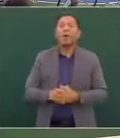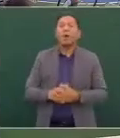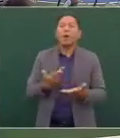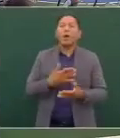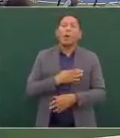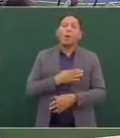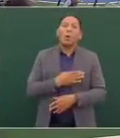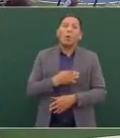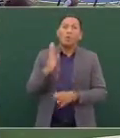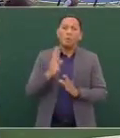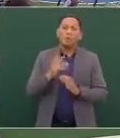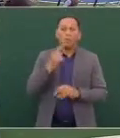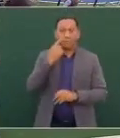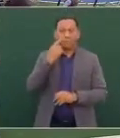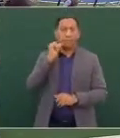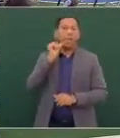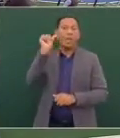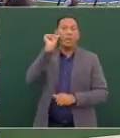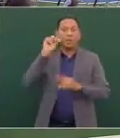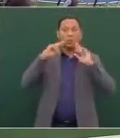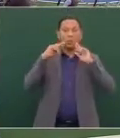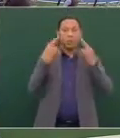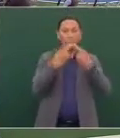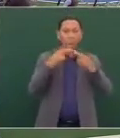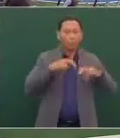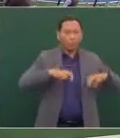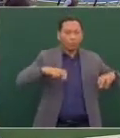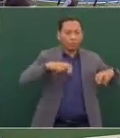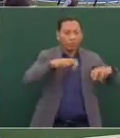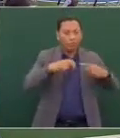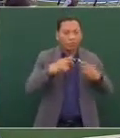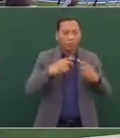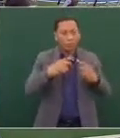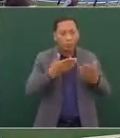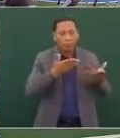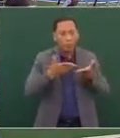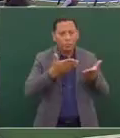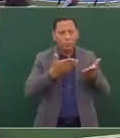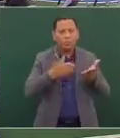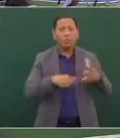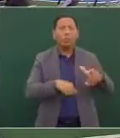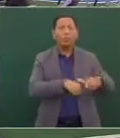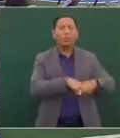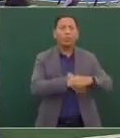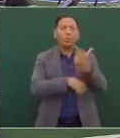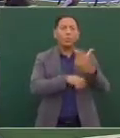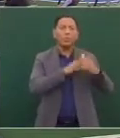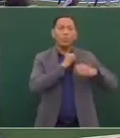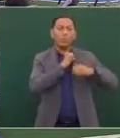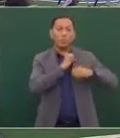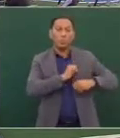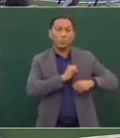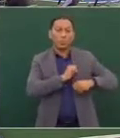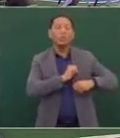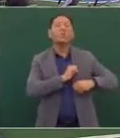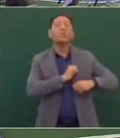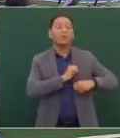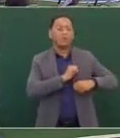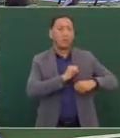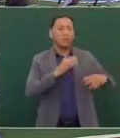Nos reunimos ayer con 12 legisladores de Estados Unidos,